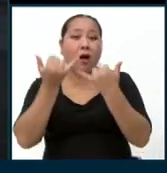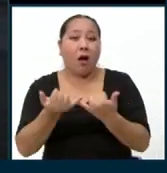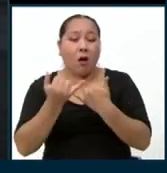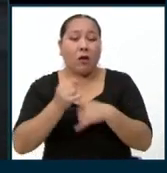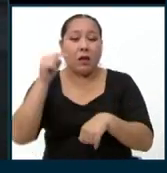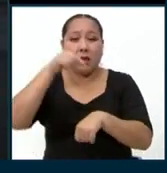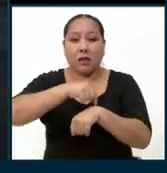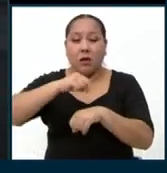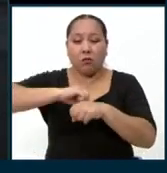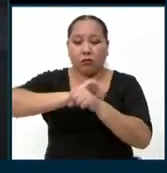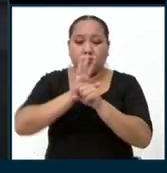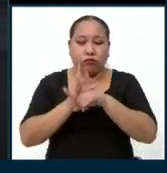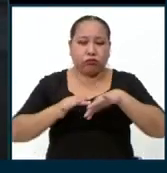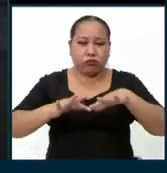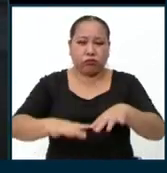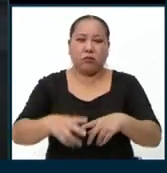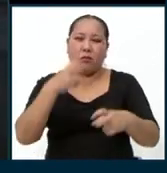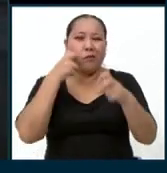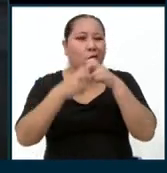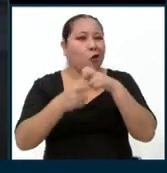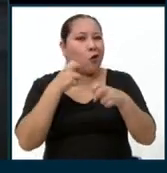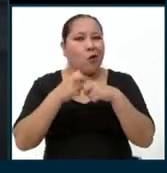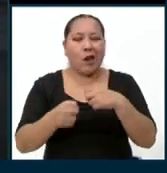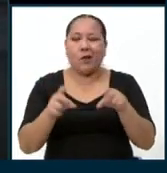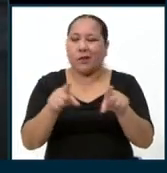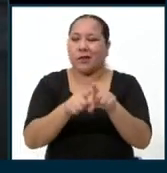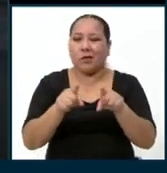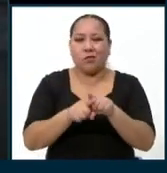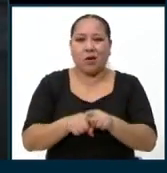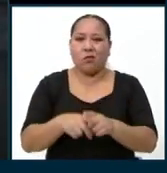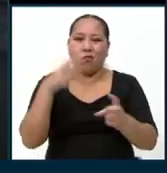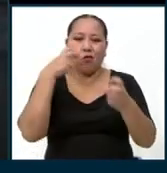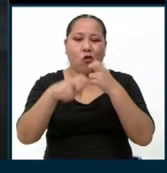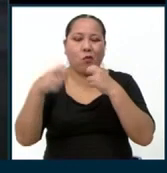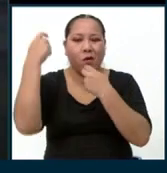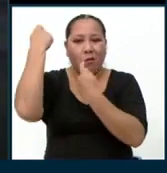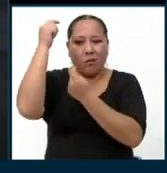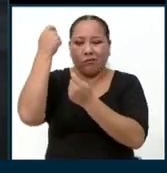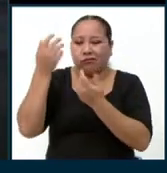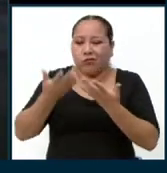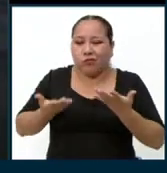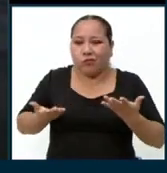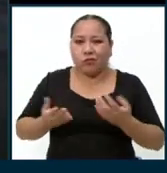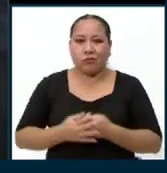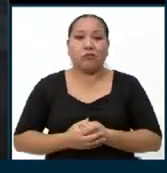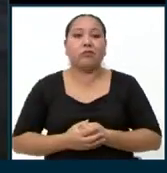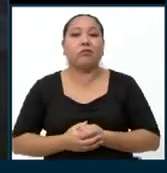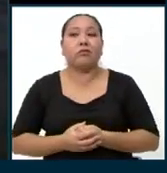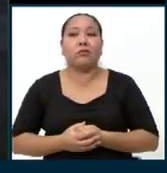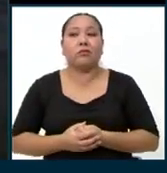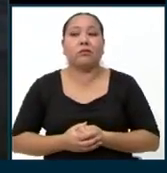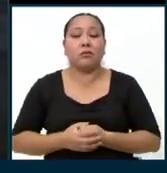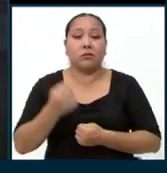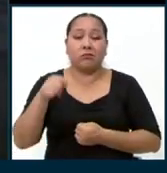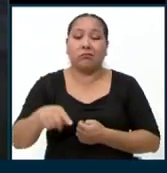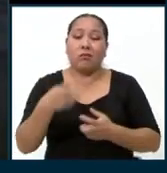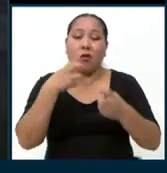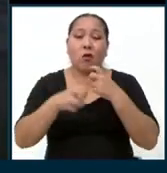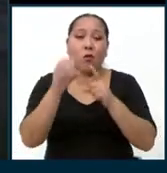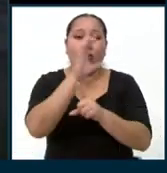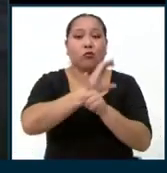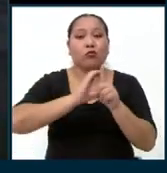en la pandemia, está sufriendo una crisis también. Está sufriendo una crisis tanto cultural,